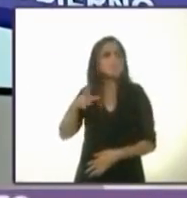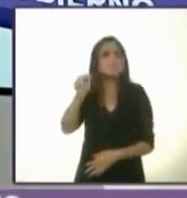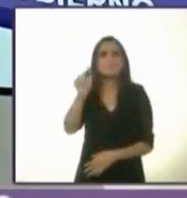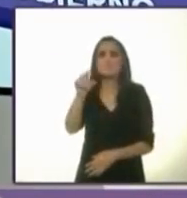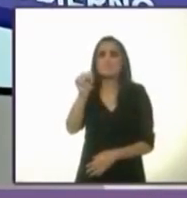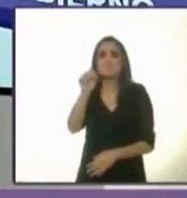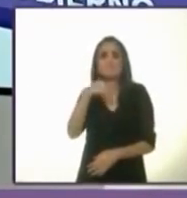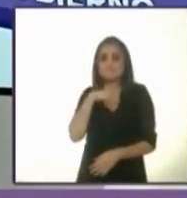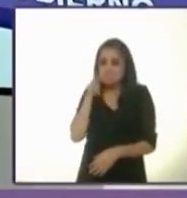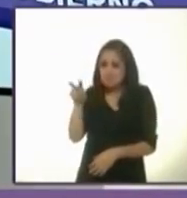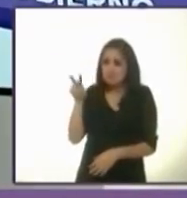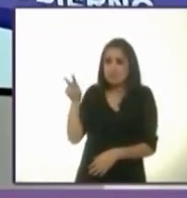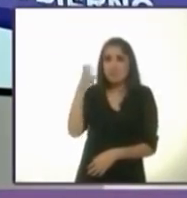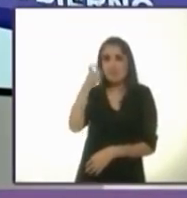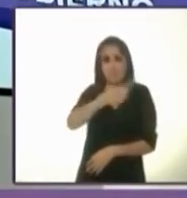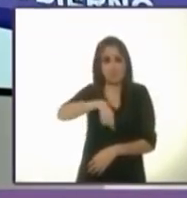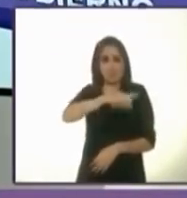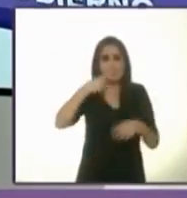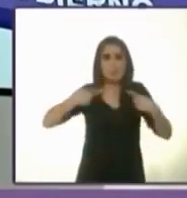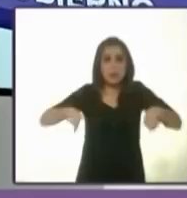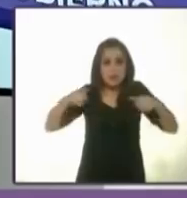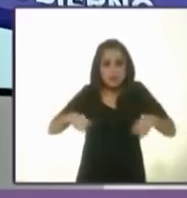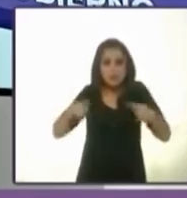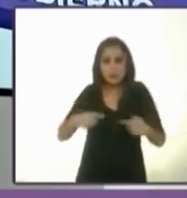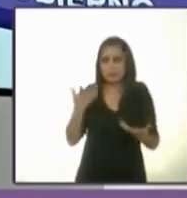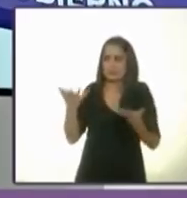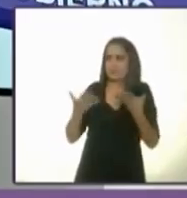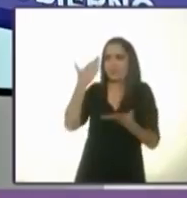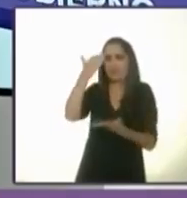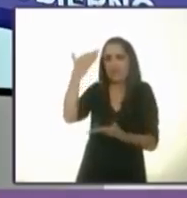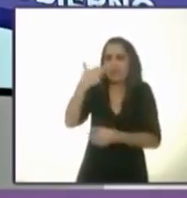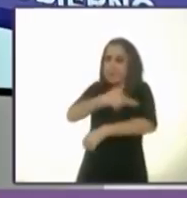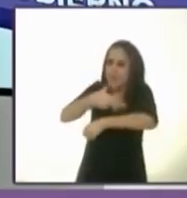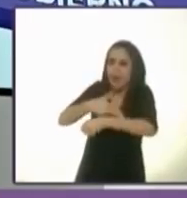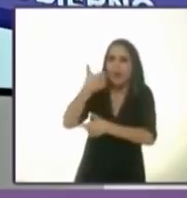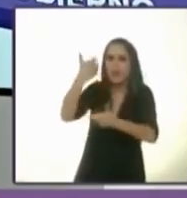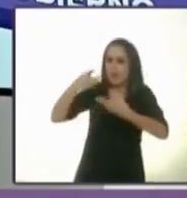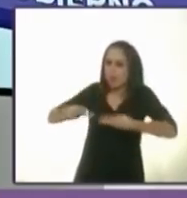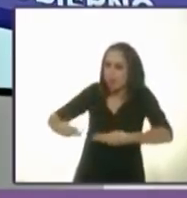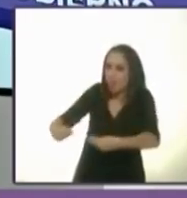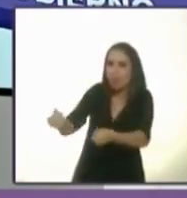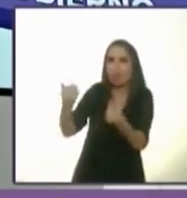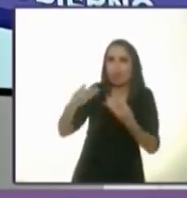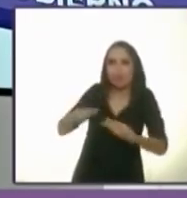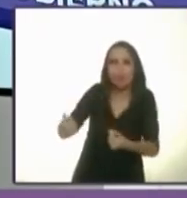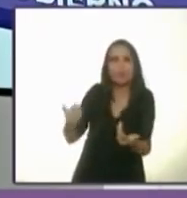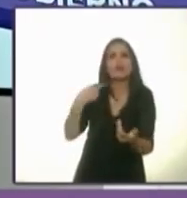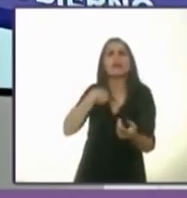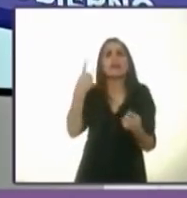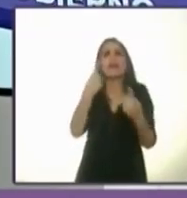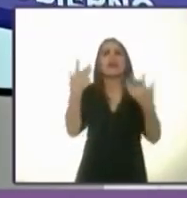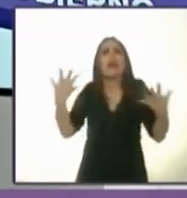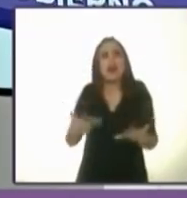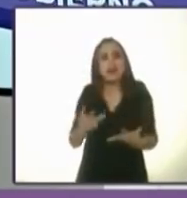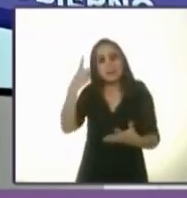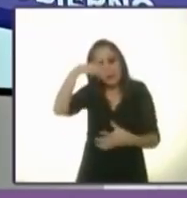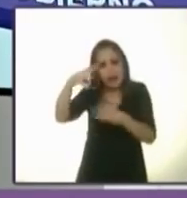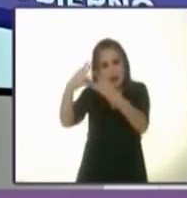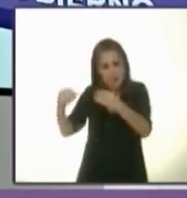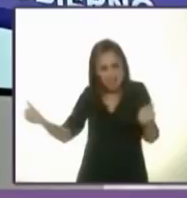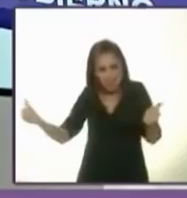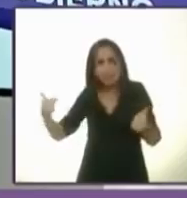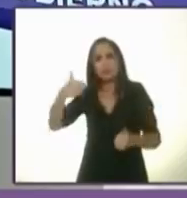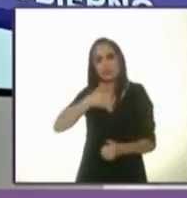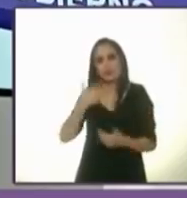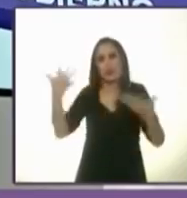Y esto como ciudadano tiene un costo, tiene un costo de tiempo y tiene un costo de dinero. ¿Qué vamos a hacer para resolver este tema? Voy a equipar